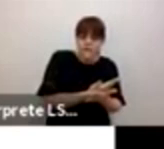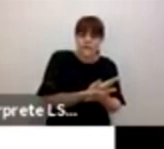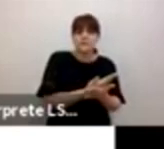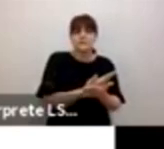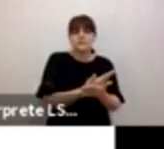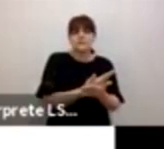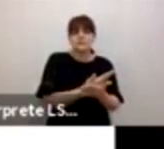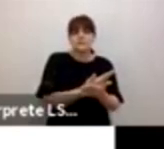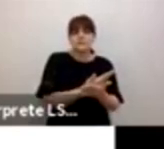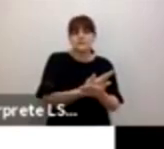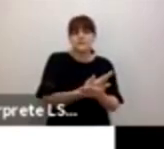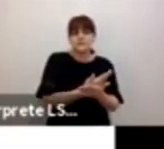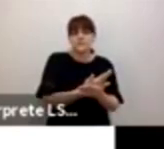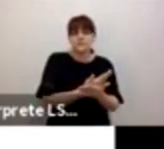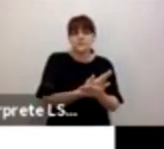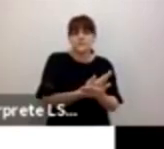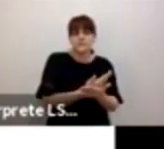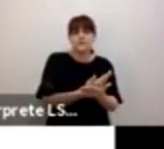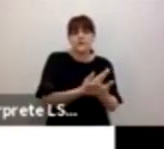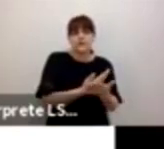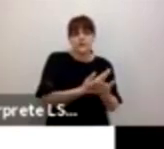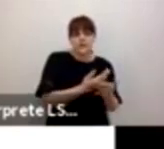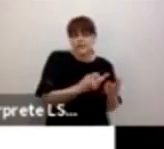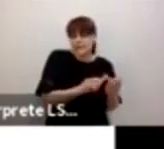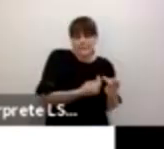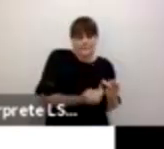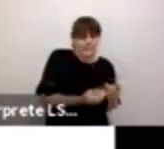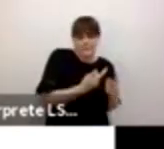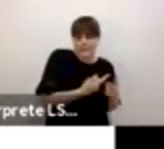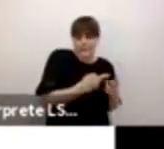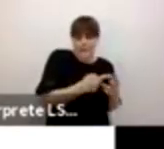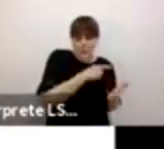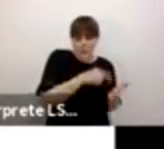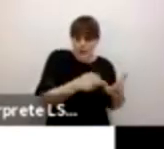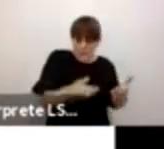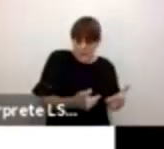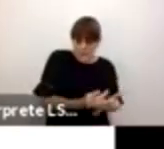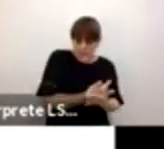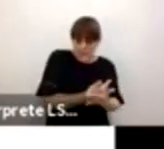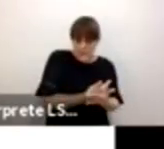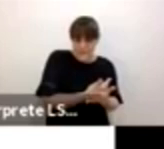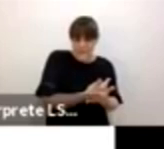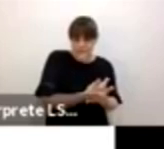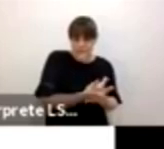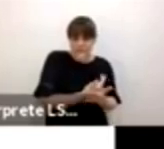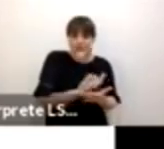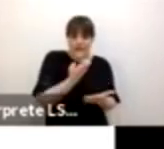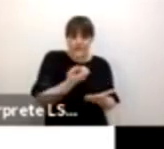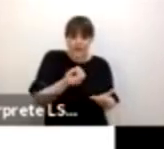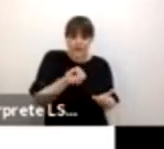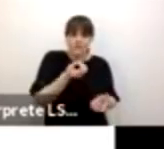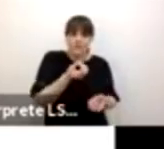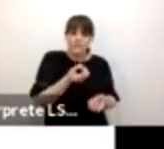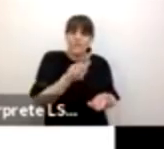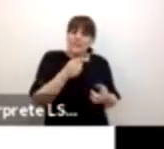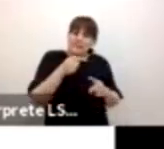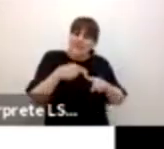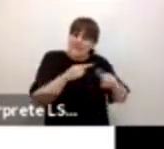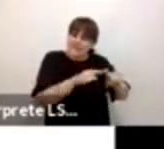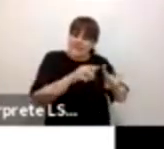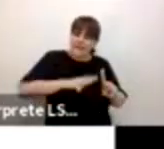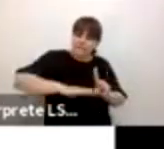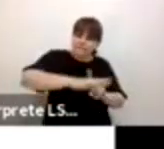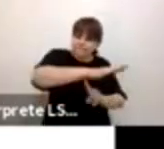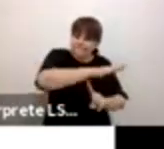de infancia muy temprana. Hay una serie de situaciones que impiden